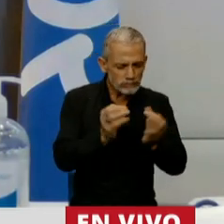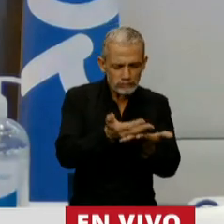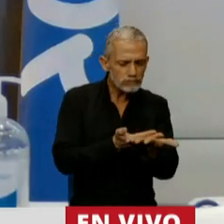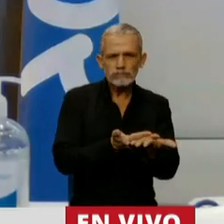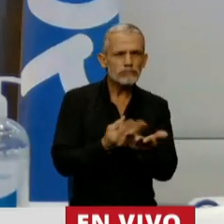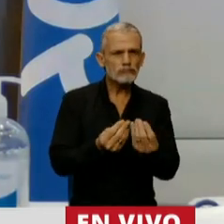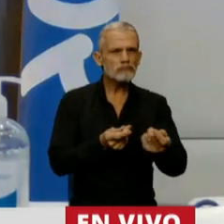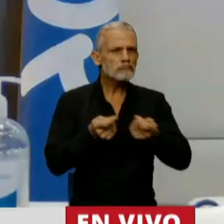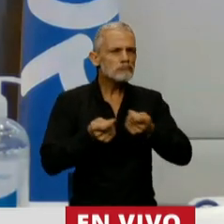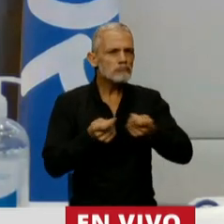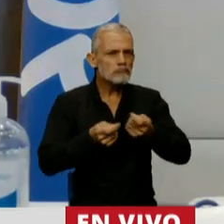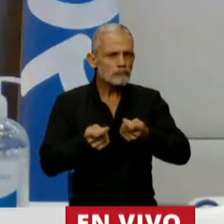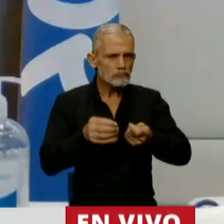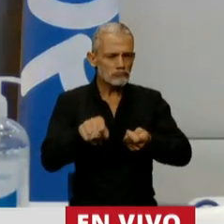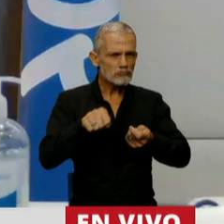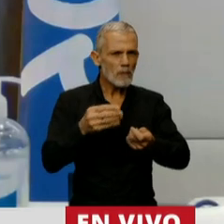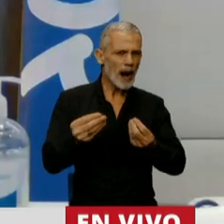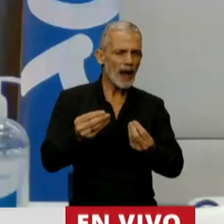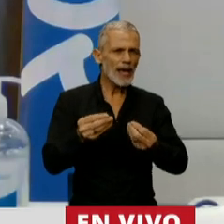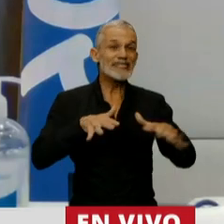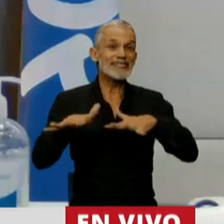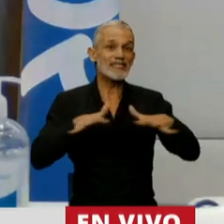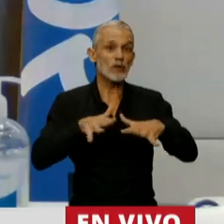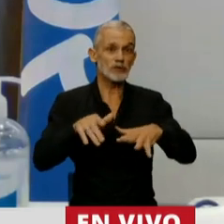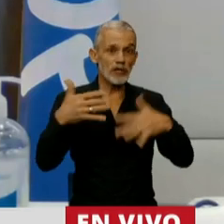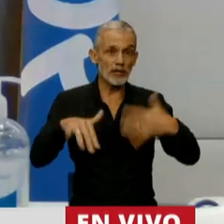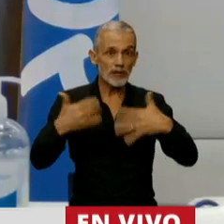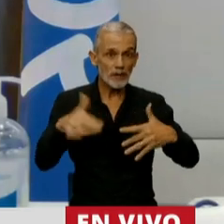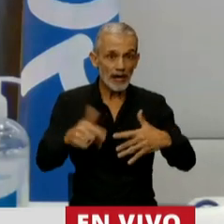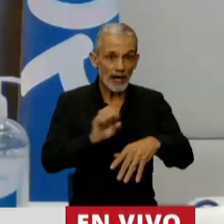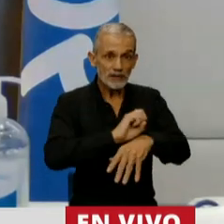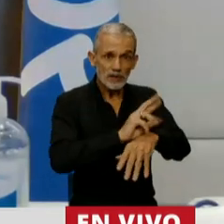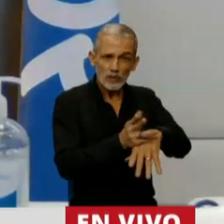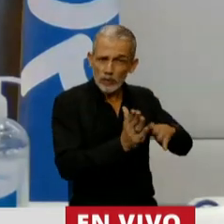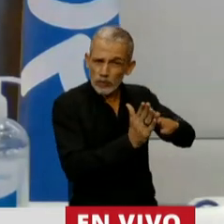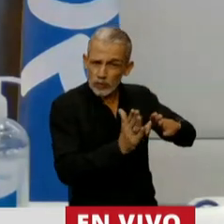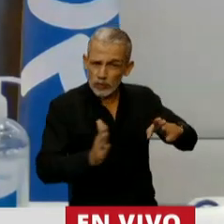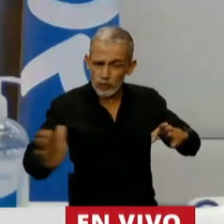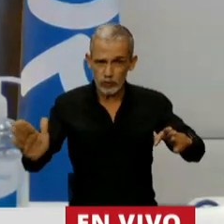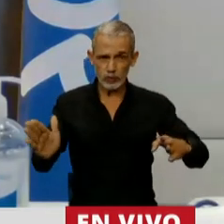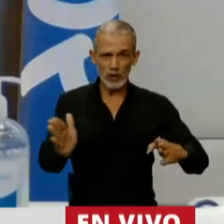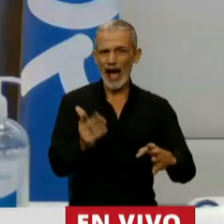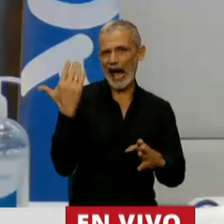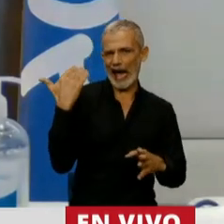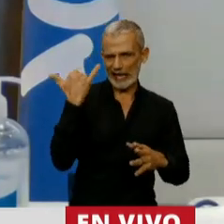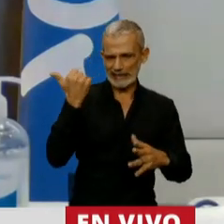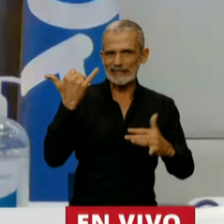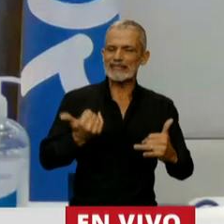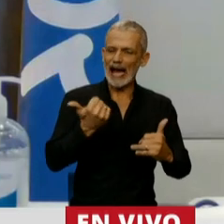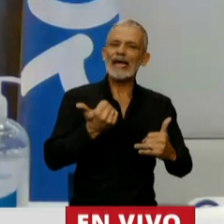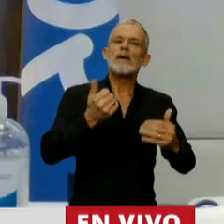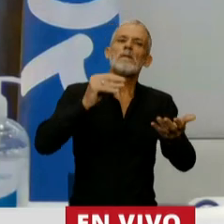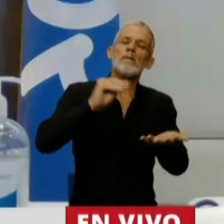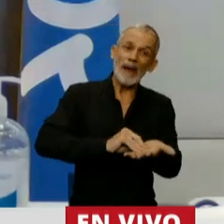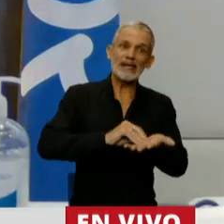administrar una situación de emergencia económica preexistente agravada